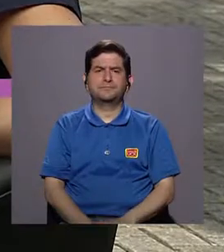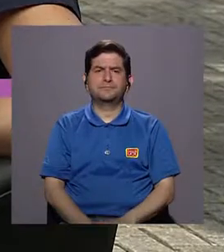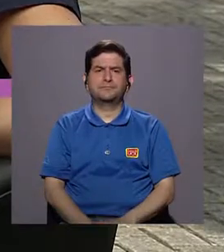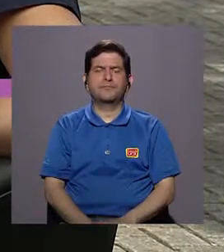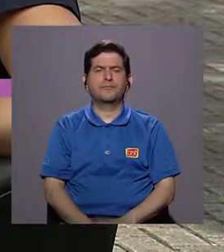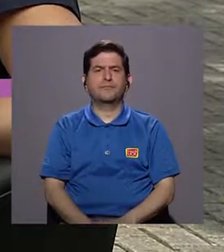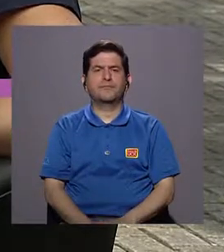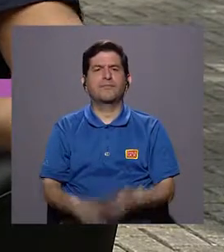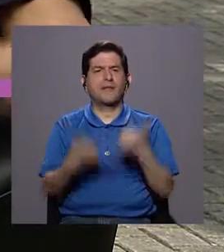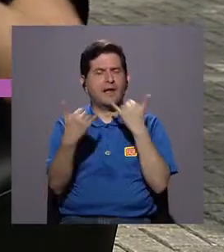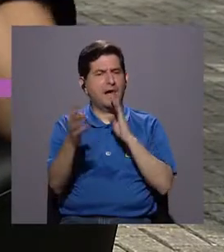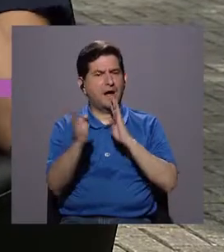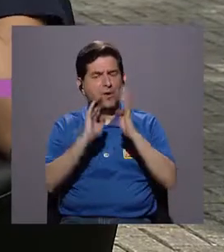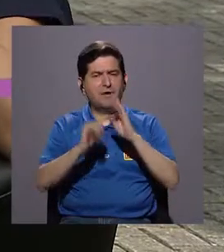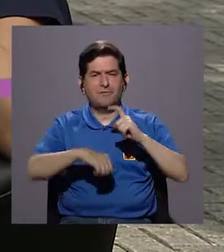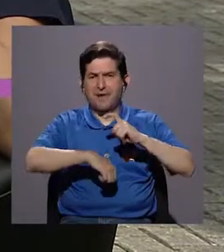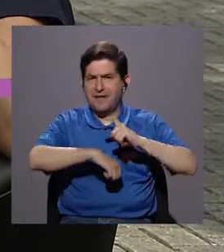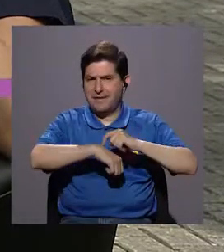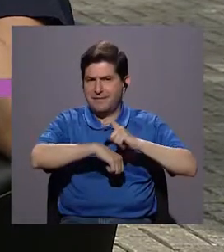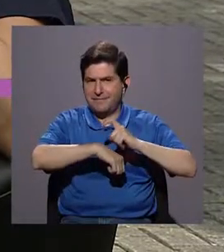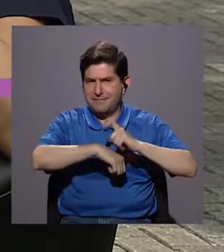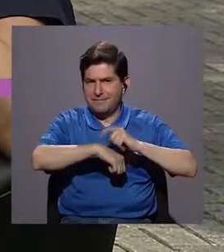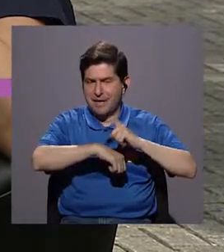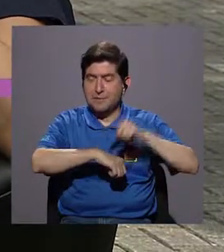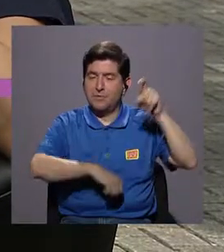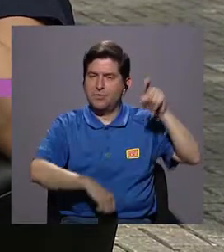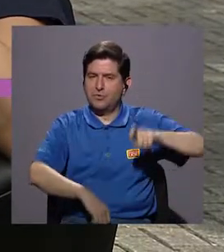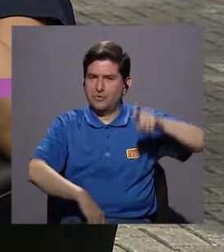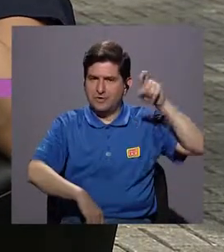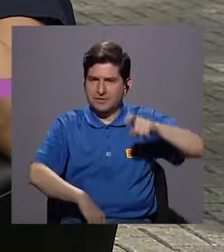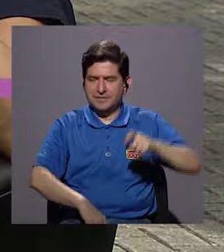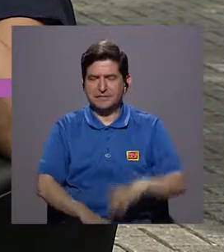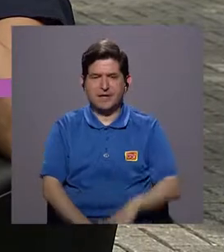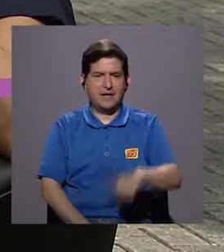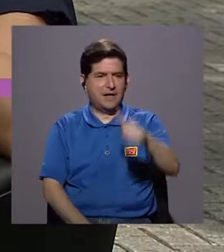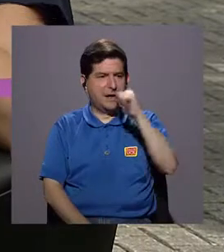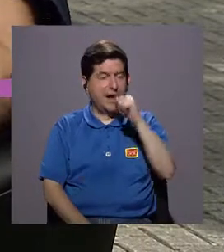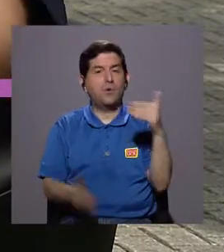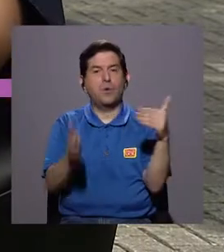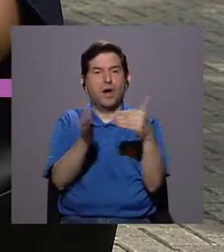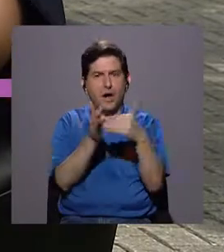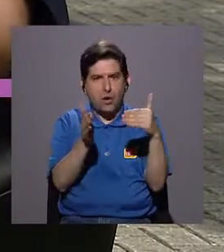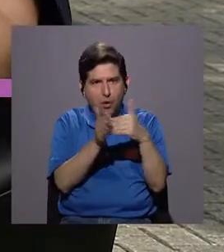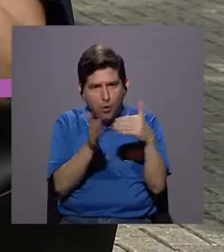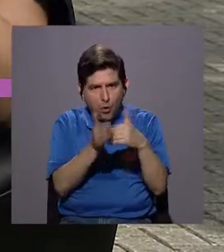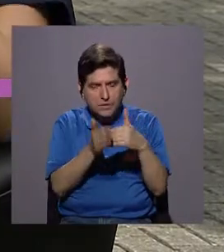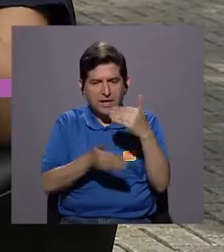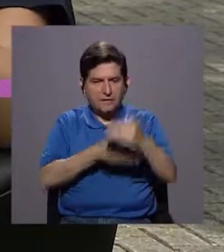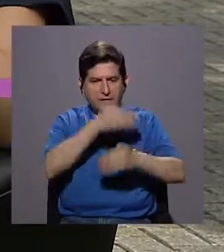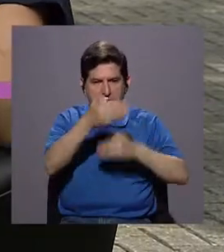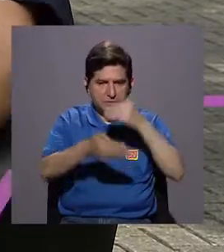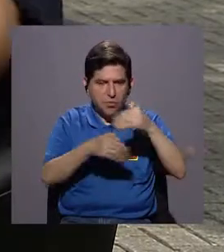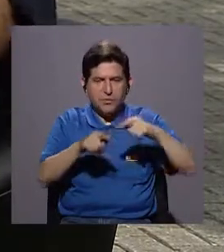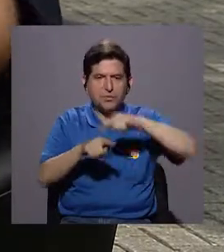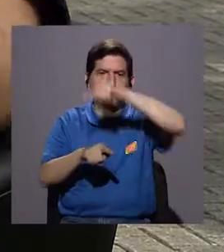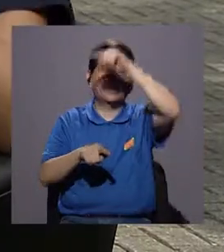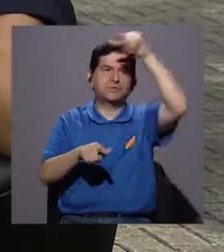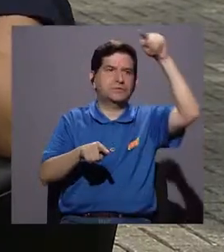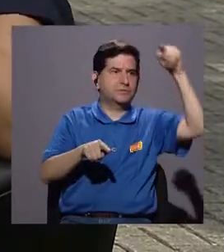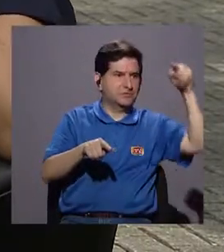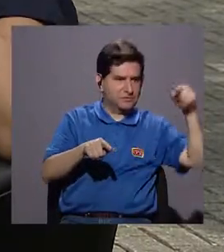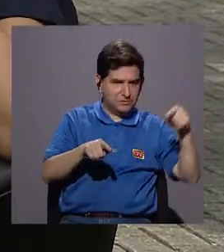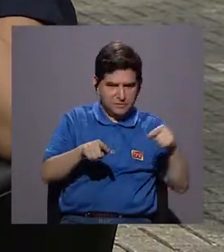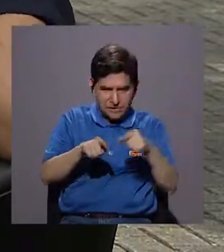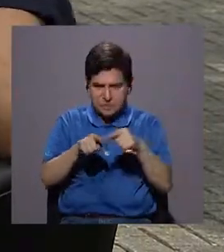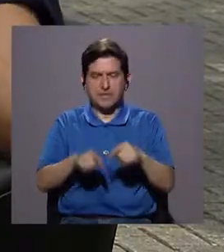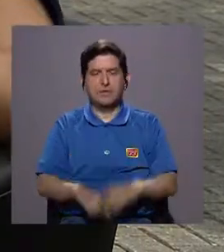Cintia, hablemos del tiempo que se toma el agua en volver, digamos, a existir, a hacer su ciclo,